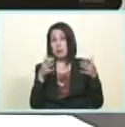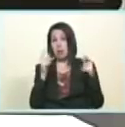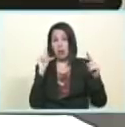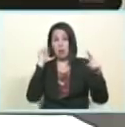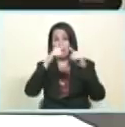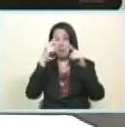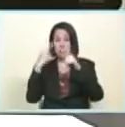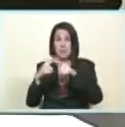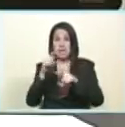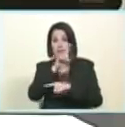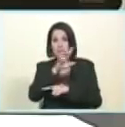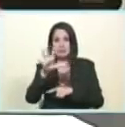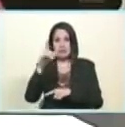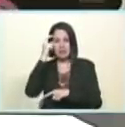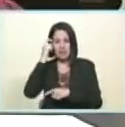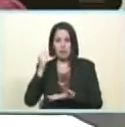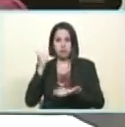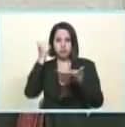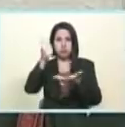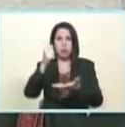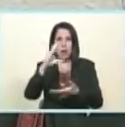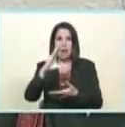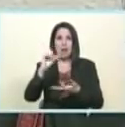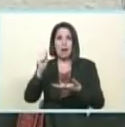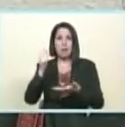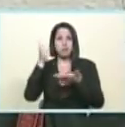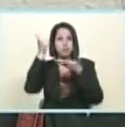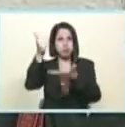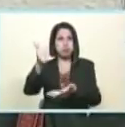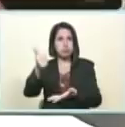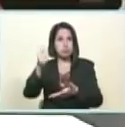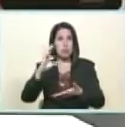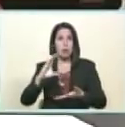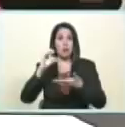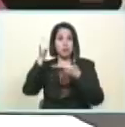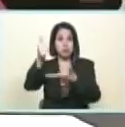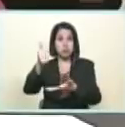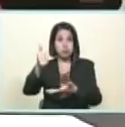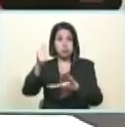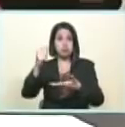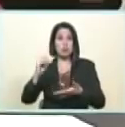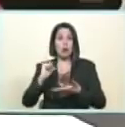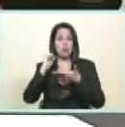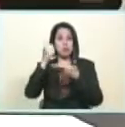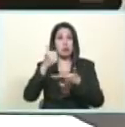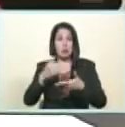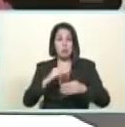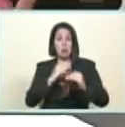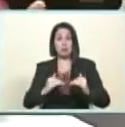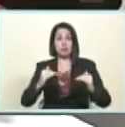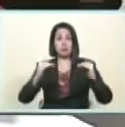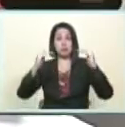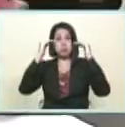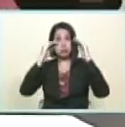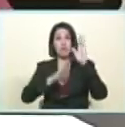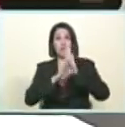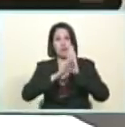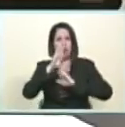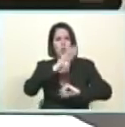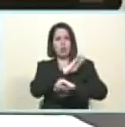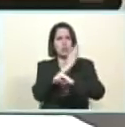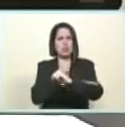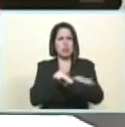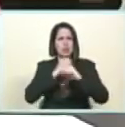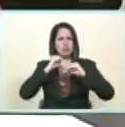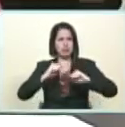de los CLAP cada 15 días CLAP fortalecido porque CLAP nació para crecer para fortalecerse no para quedar en lo que es